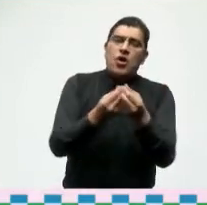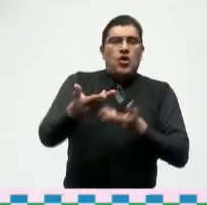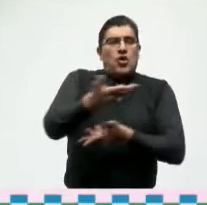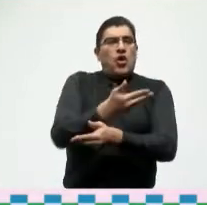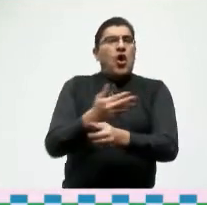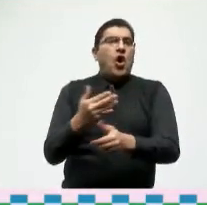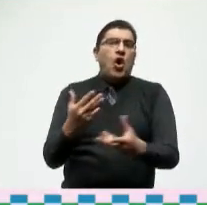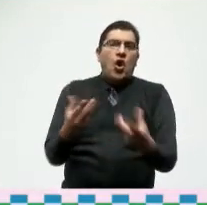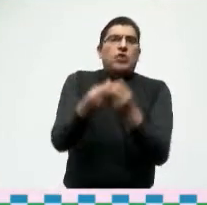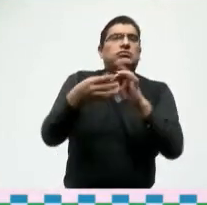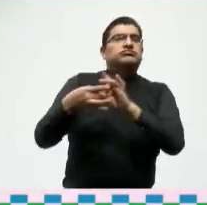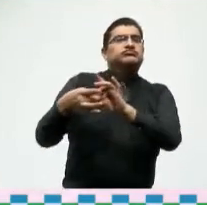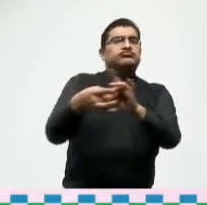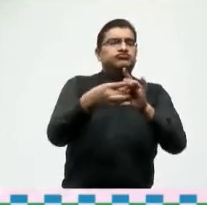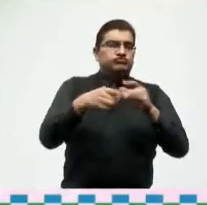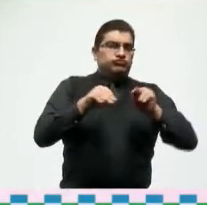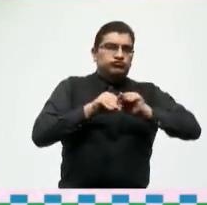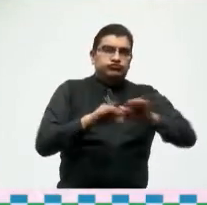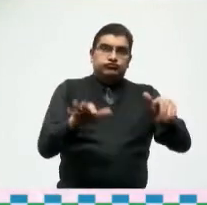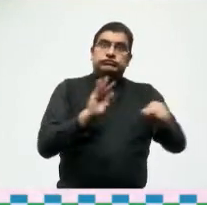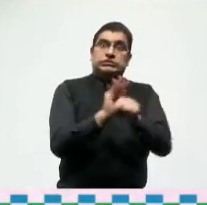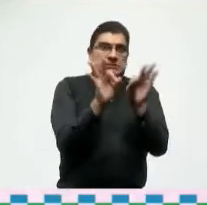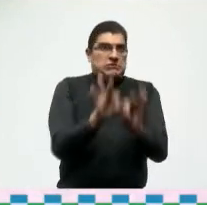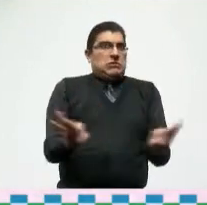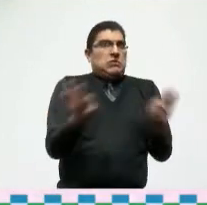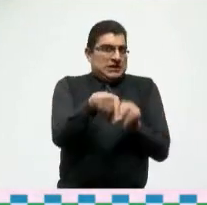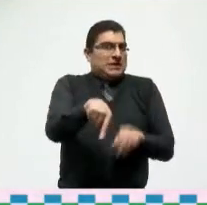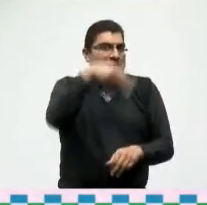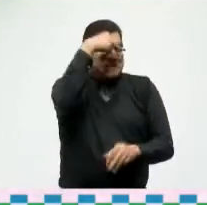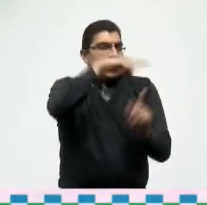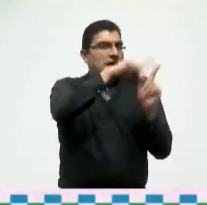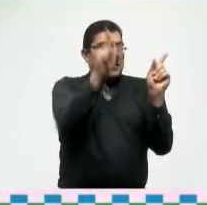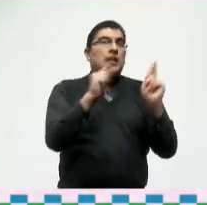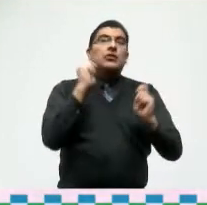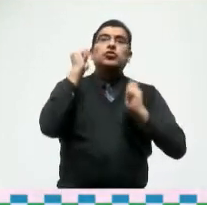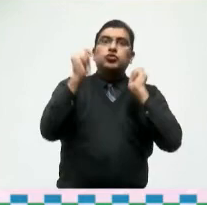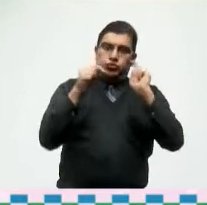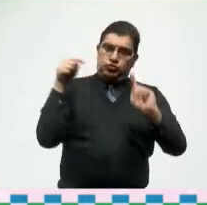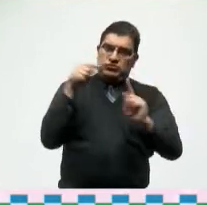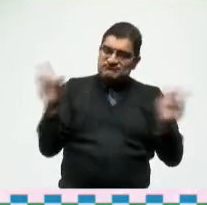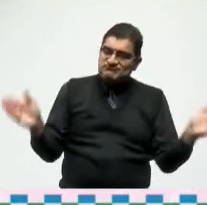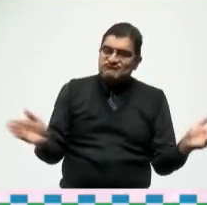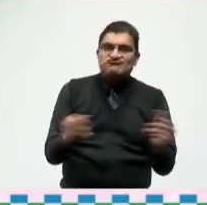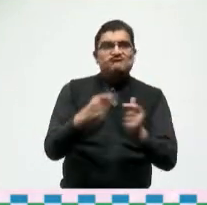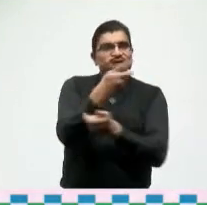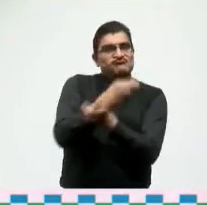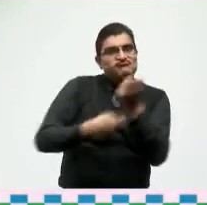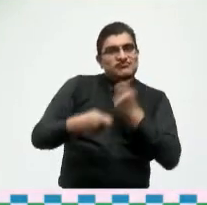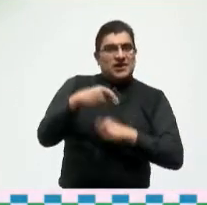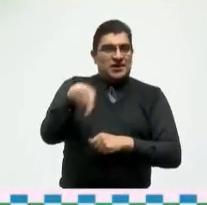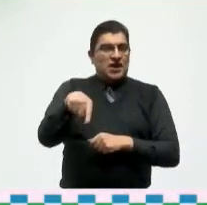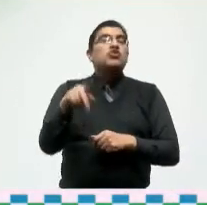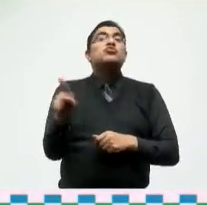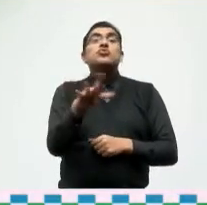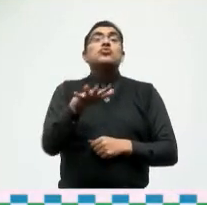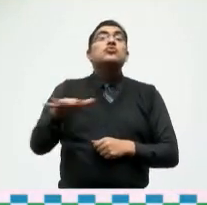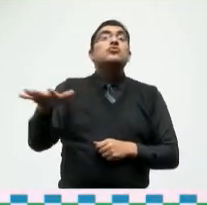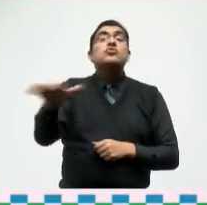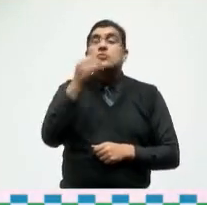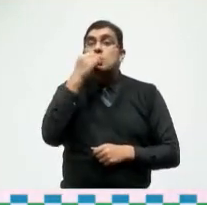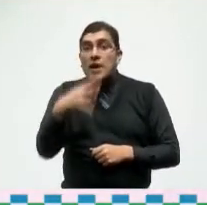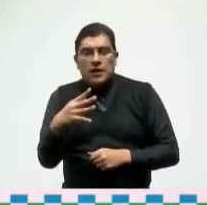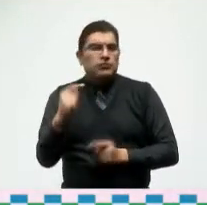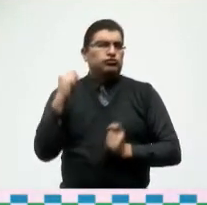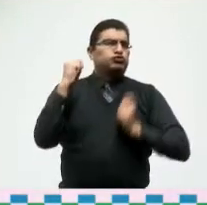más dinámicos de la economía nacional el turismo y en especial el turismo de los pueblos mágicos